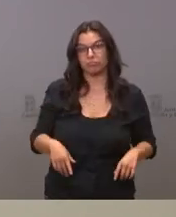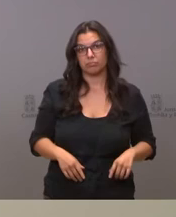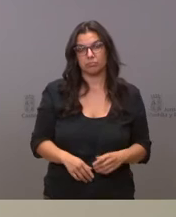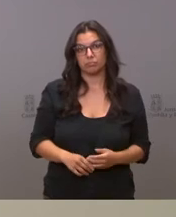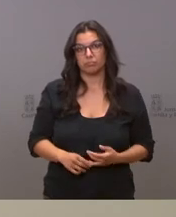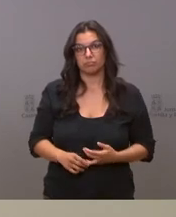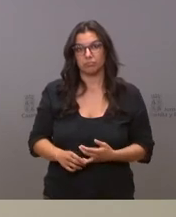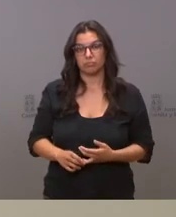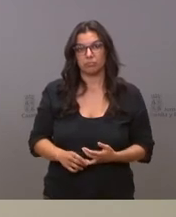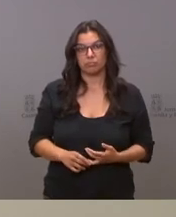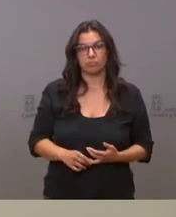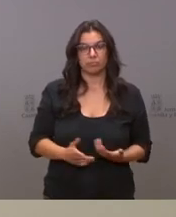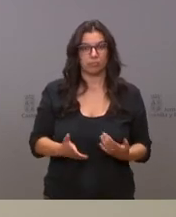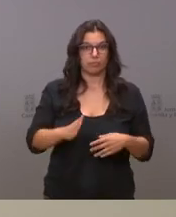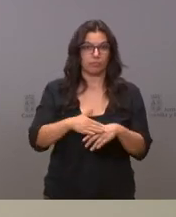porque así